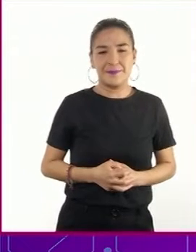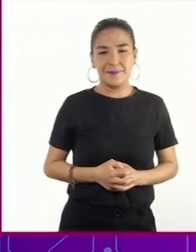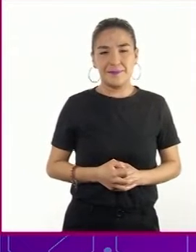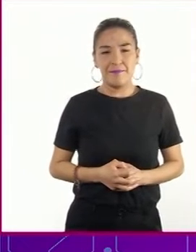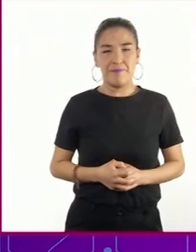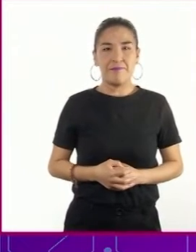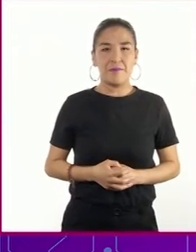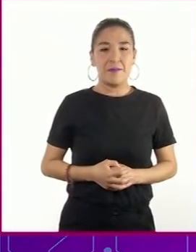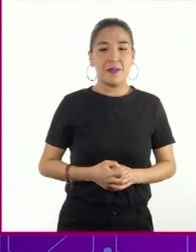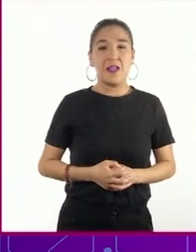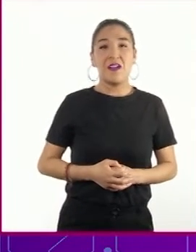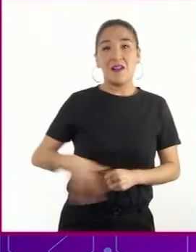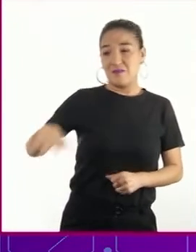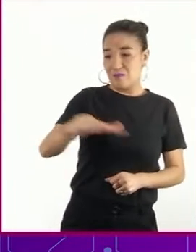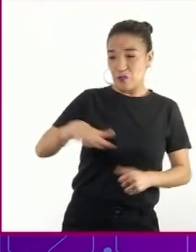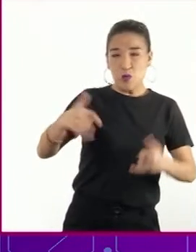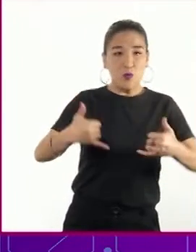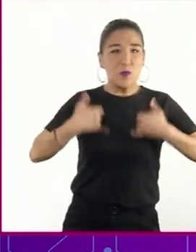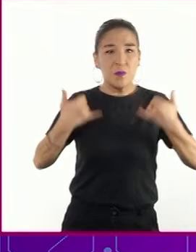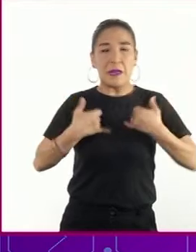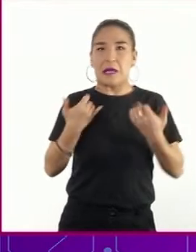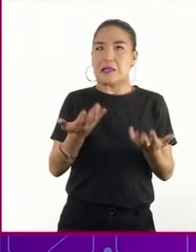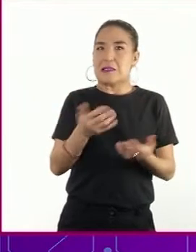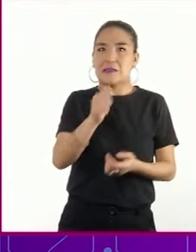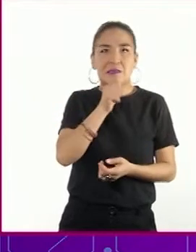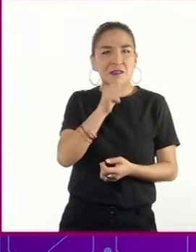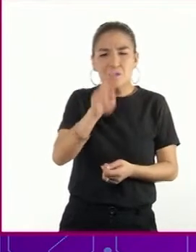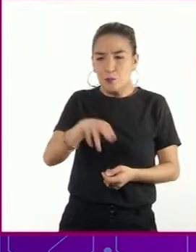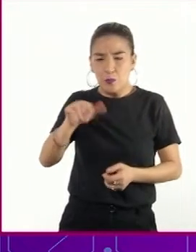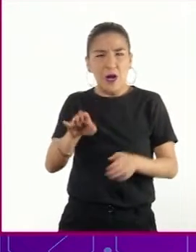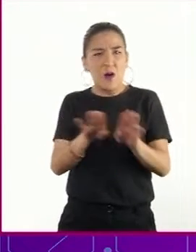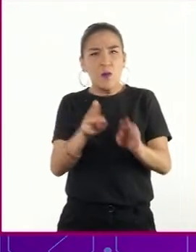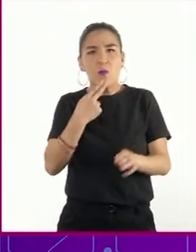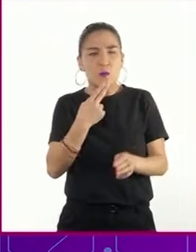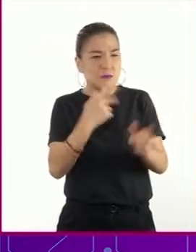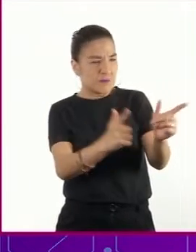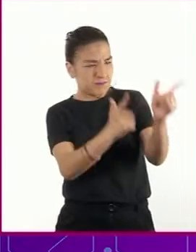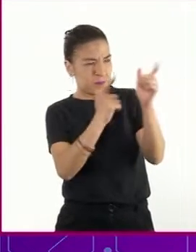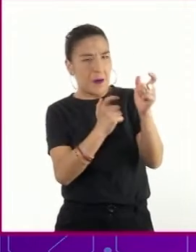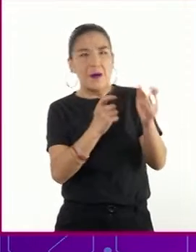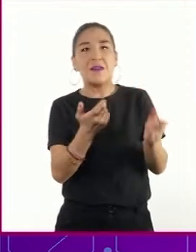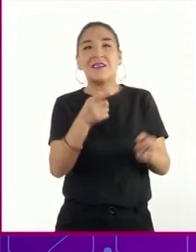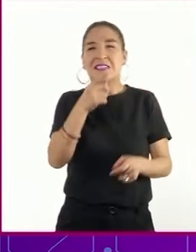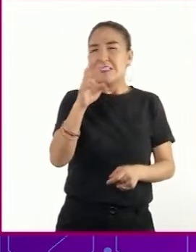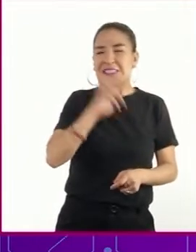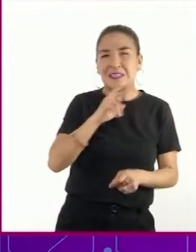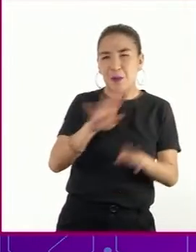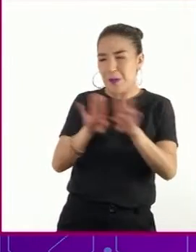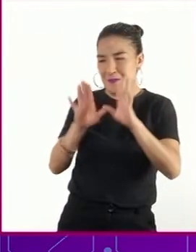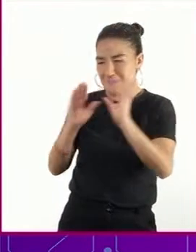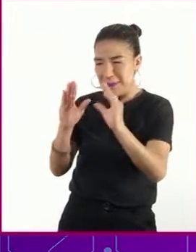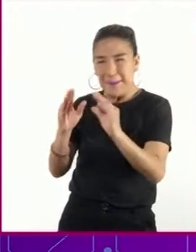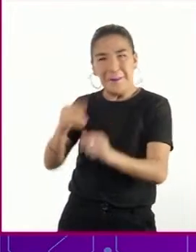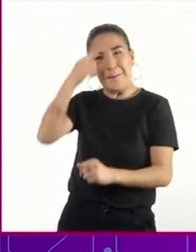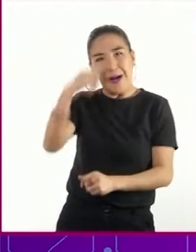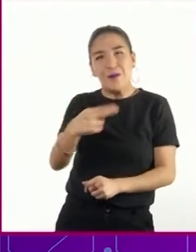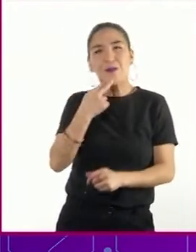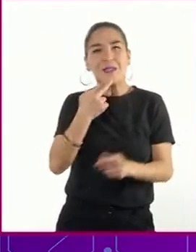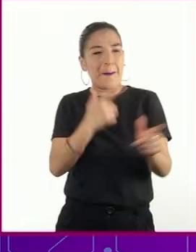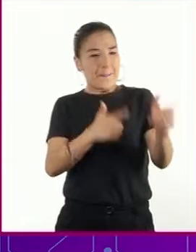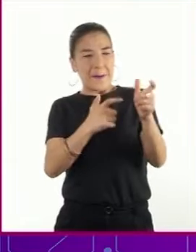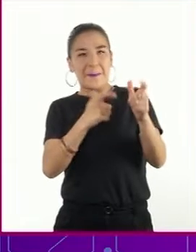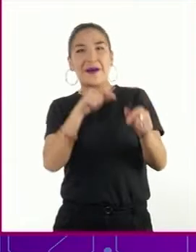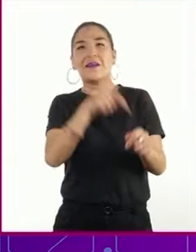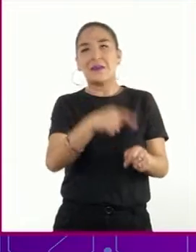Y muchos de los jóvenes nunca habían usado un arma, por lo que recibieron un entrenamiento rápido sobre cómo utilizar todas las